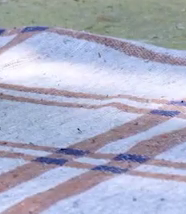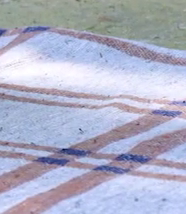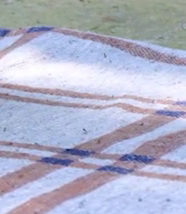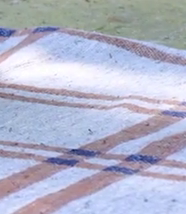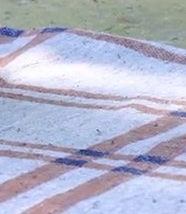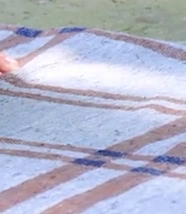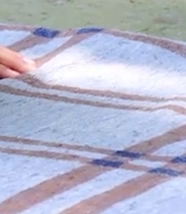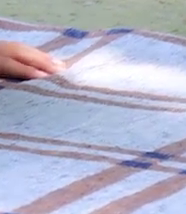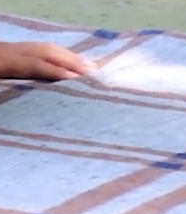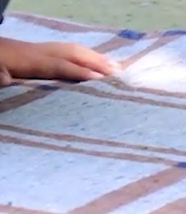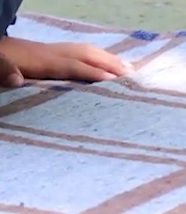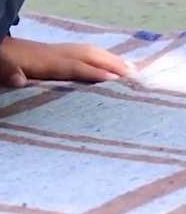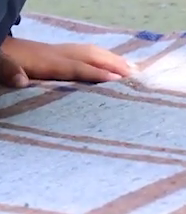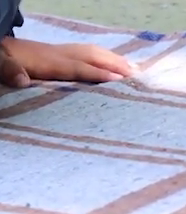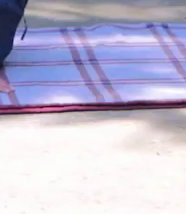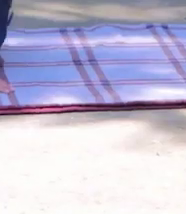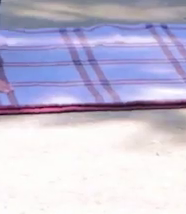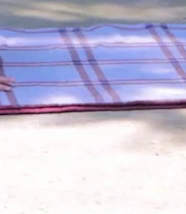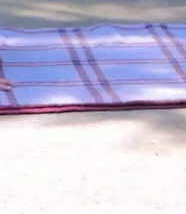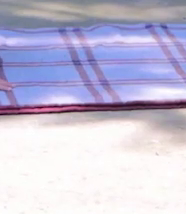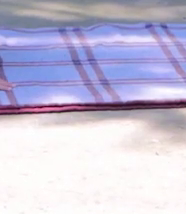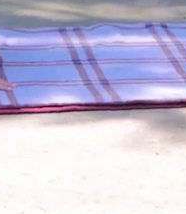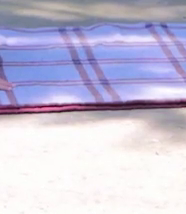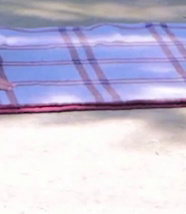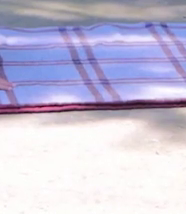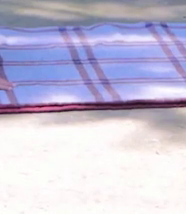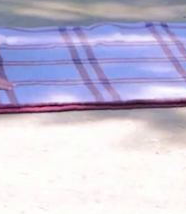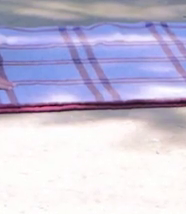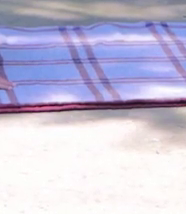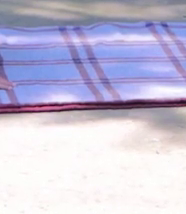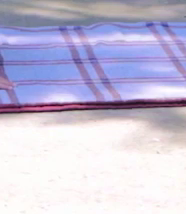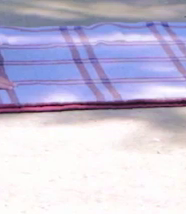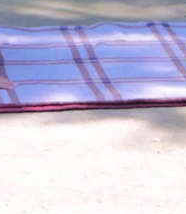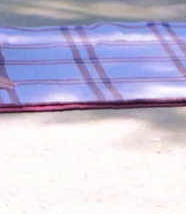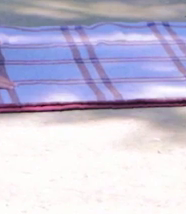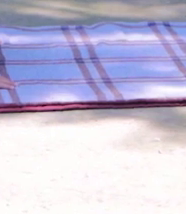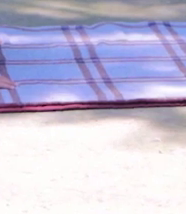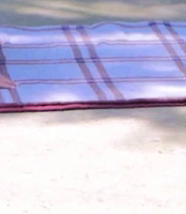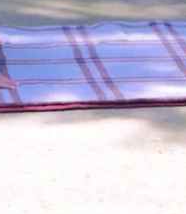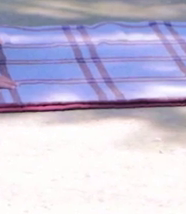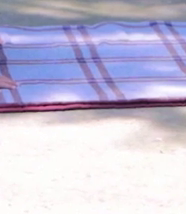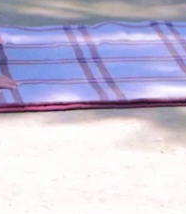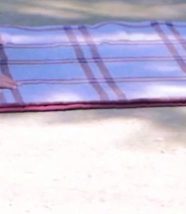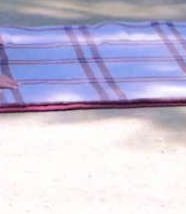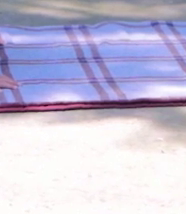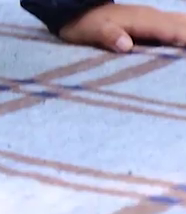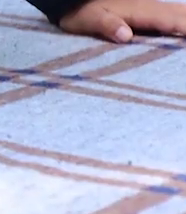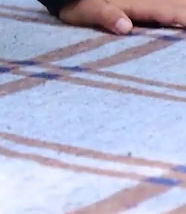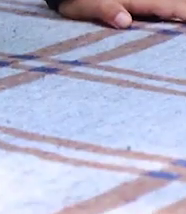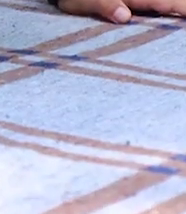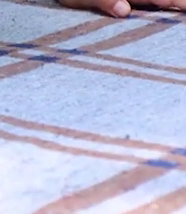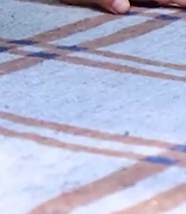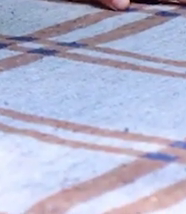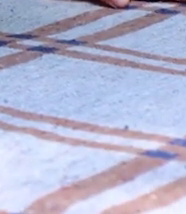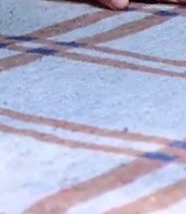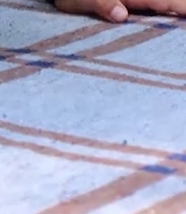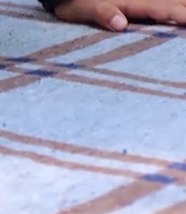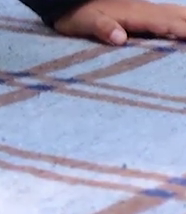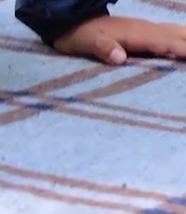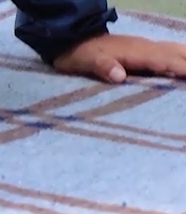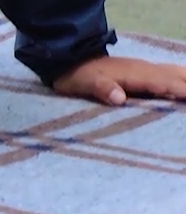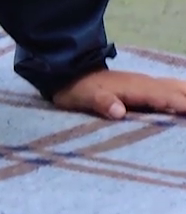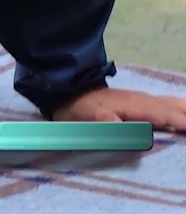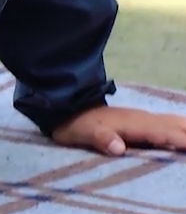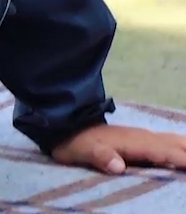Mantenemos extendidos los brazos. Ahí, sostenido. Diez segundos. Respira. Respira.